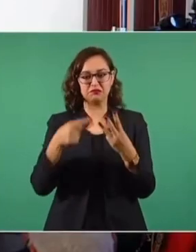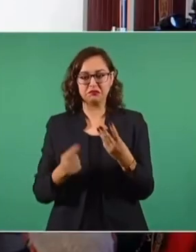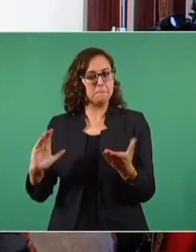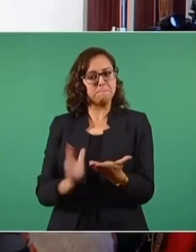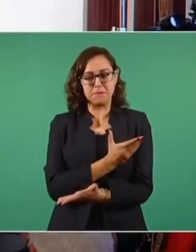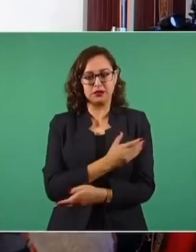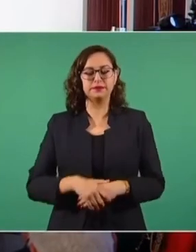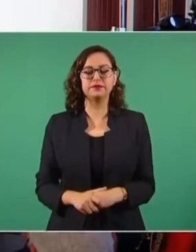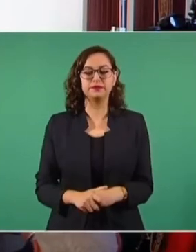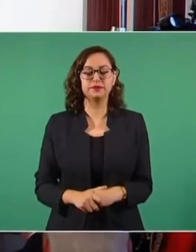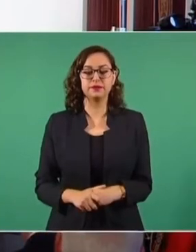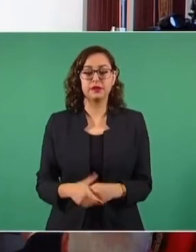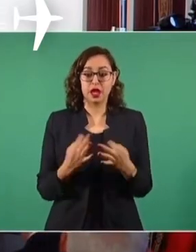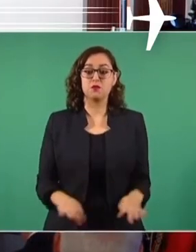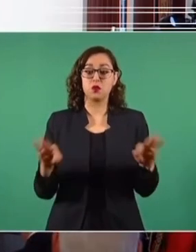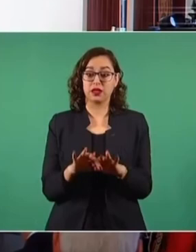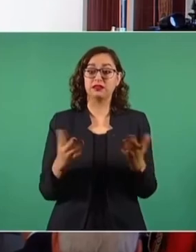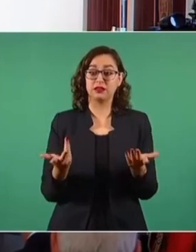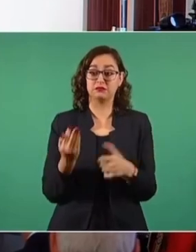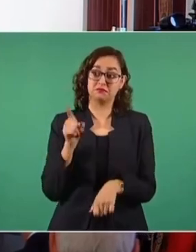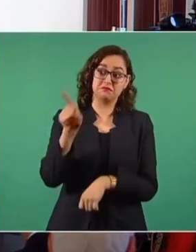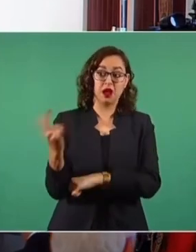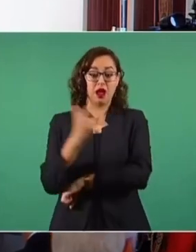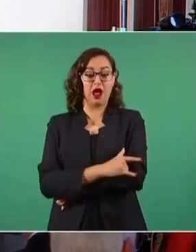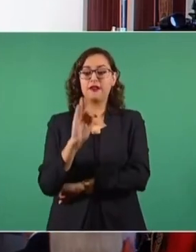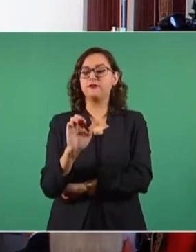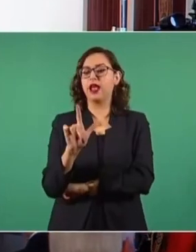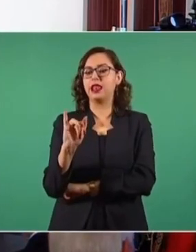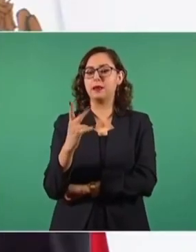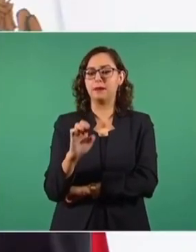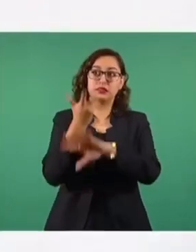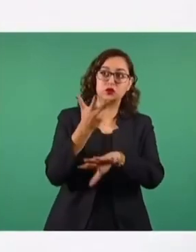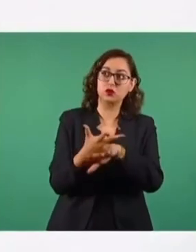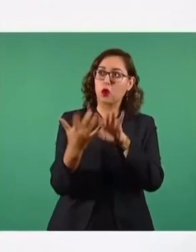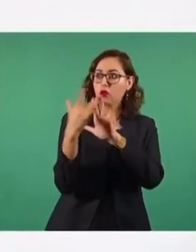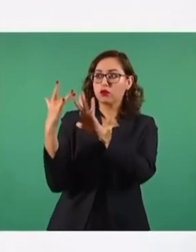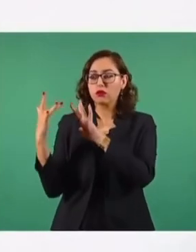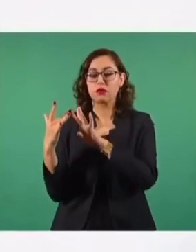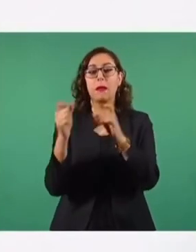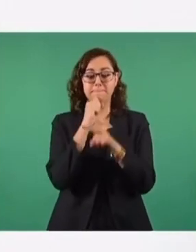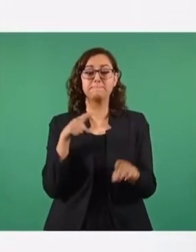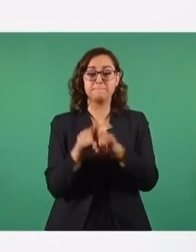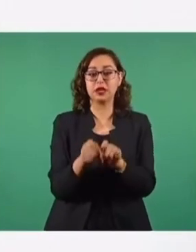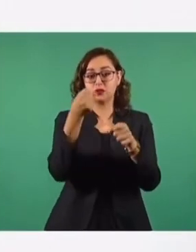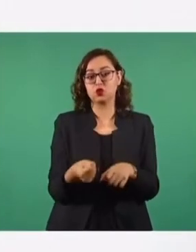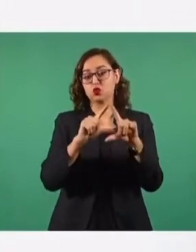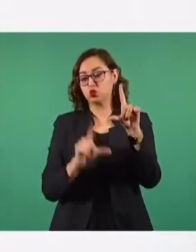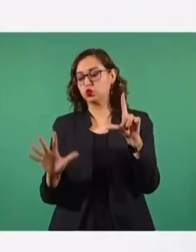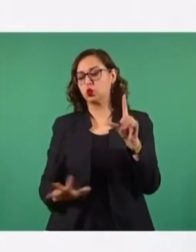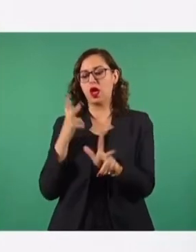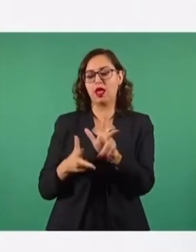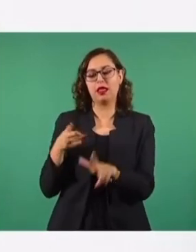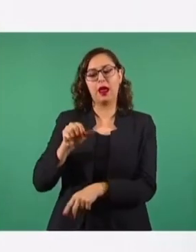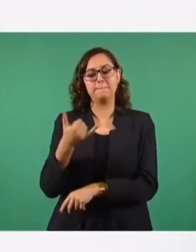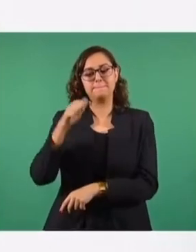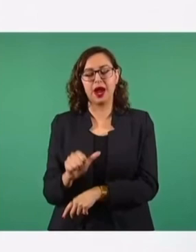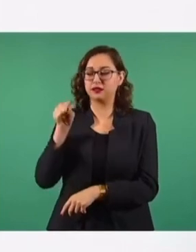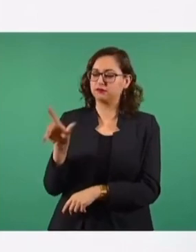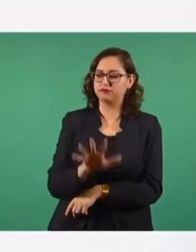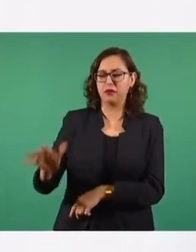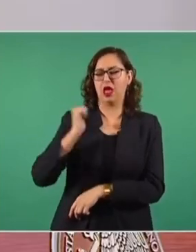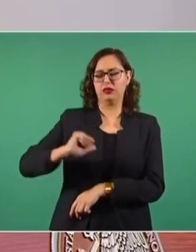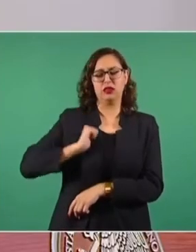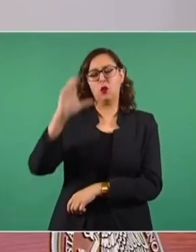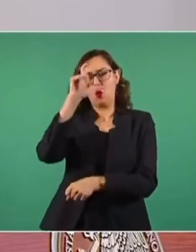Destacan la construcción de la de Puerto Felipe Ángeles y el programa integral del Istmo de Tehuantepec. Asimismo, el Tren Maya llevará bienestar a la región de mayor riqueza